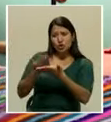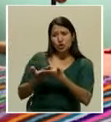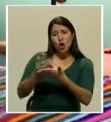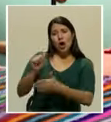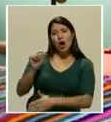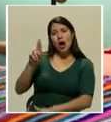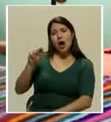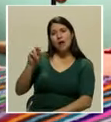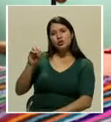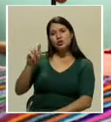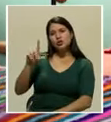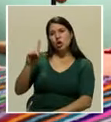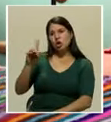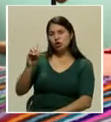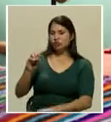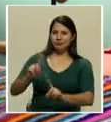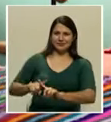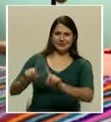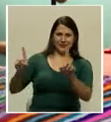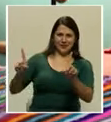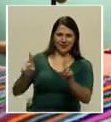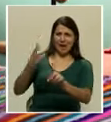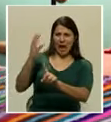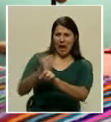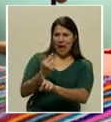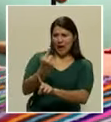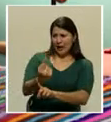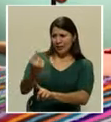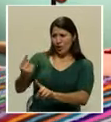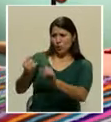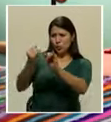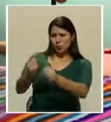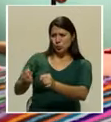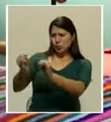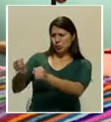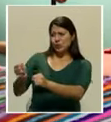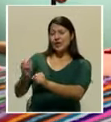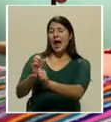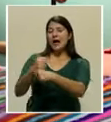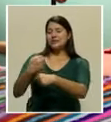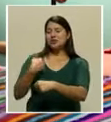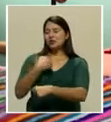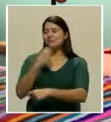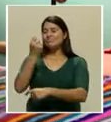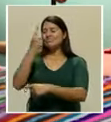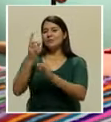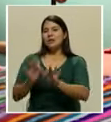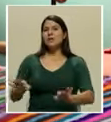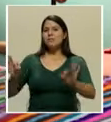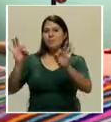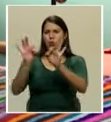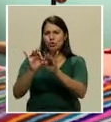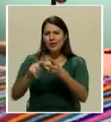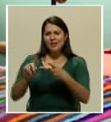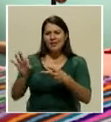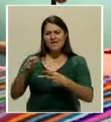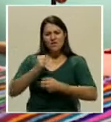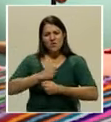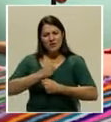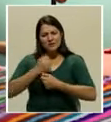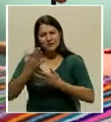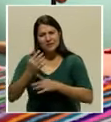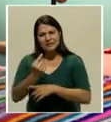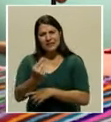justamente lo contrario. Era la individualidad tenía un valor enorme, la expresividad de cada uno tenía